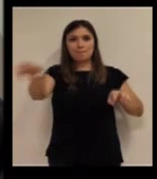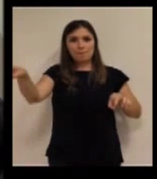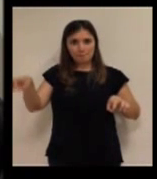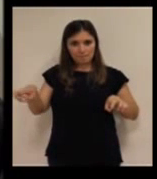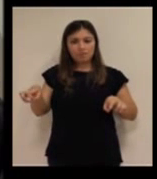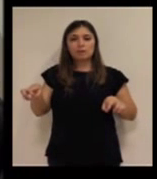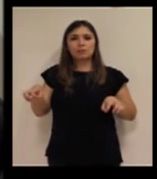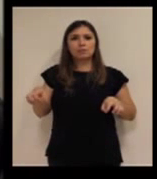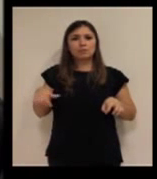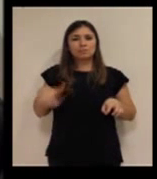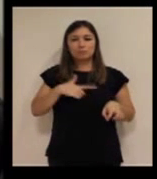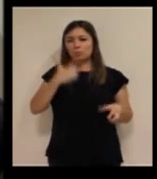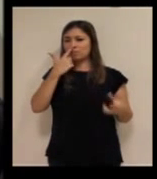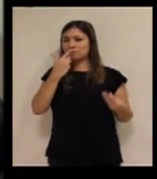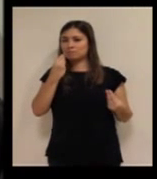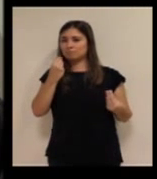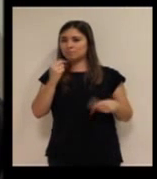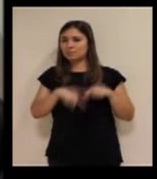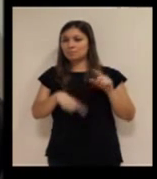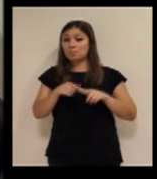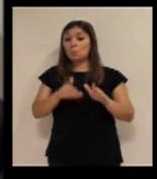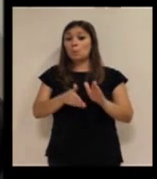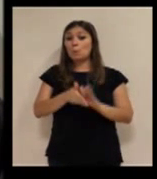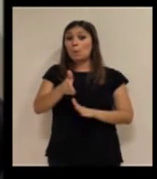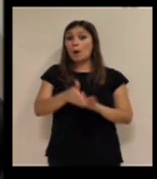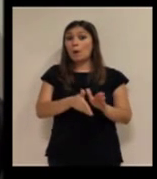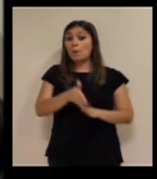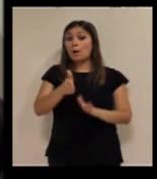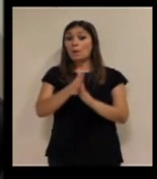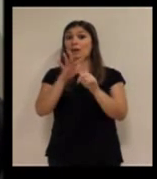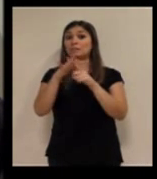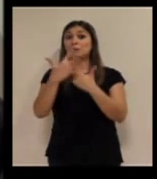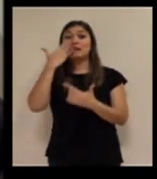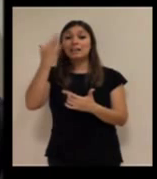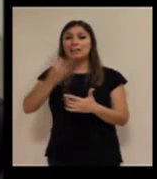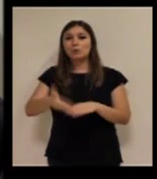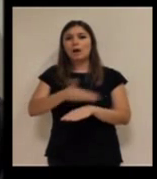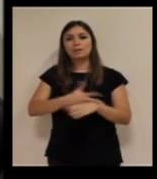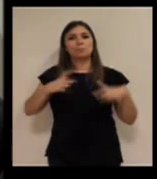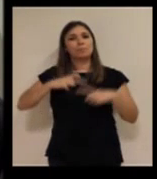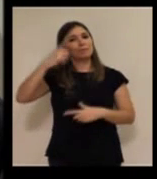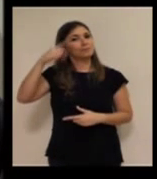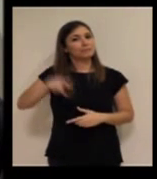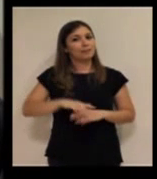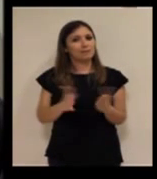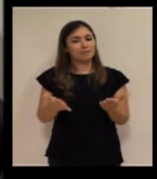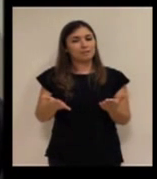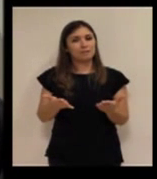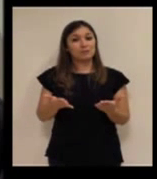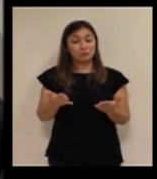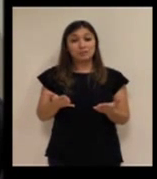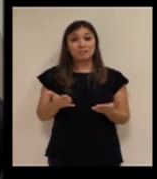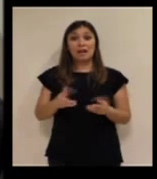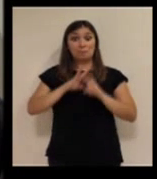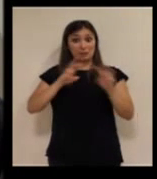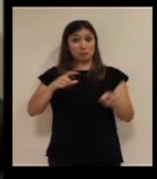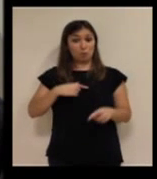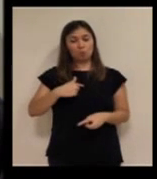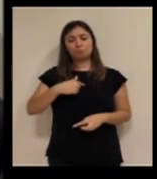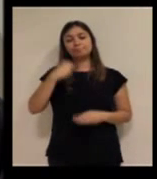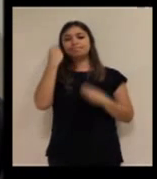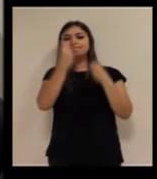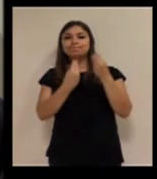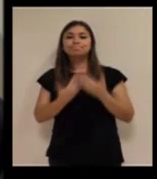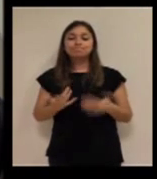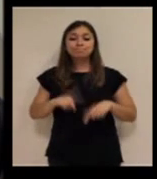capaces de predecir o de anticiparnos a determinadas situaciones de riesgo en un domicilio. Entonces, contrario a lo que nosotros pensábamos,